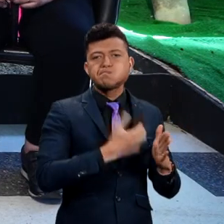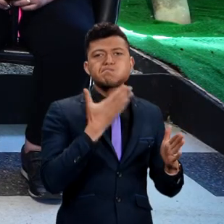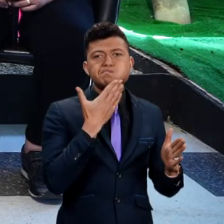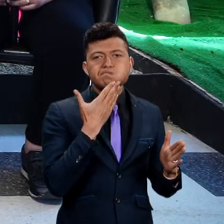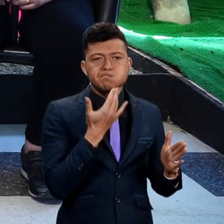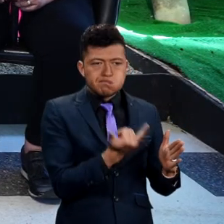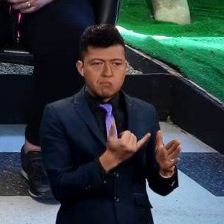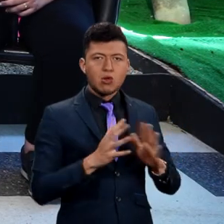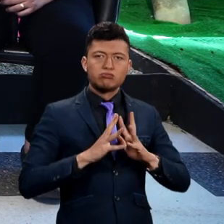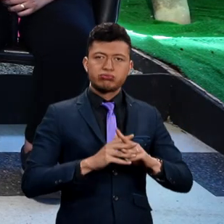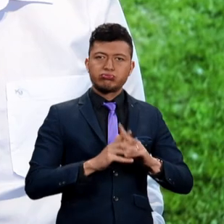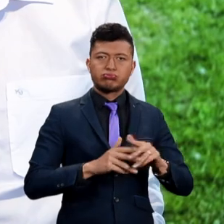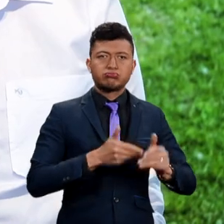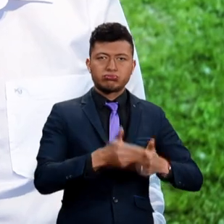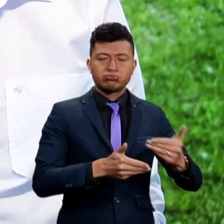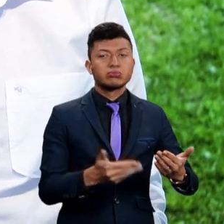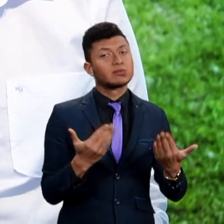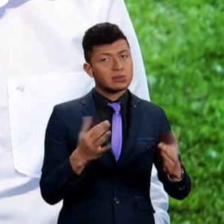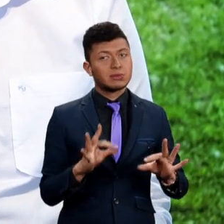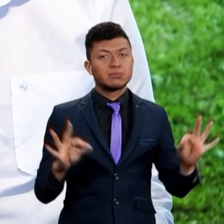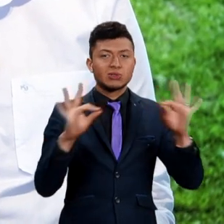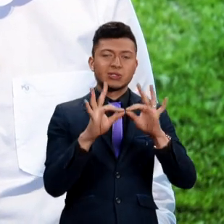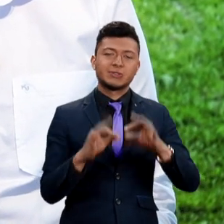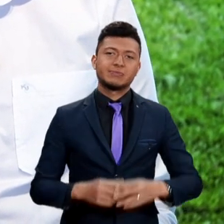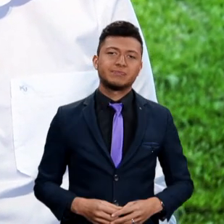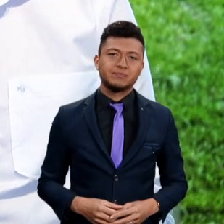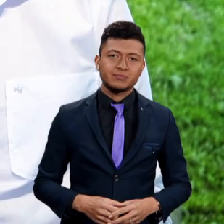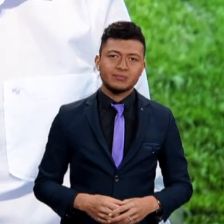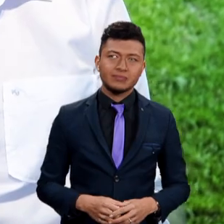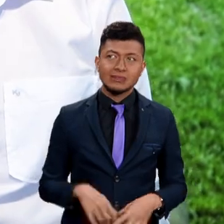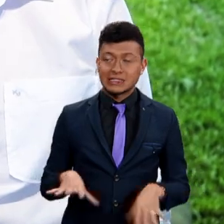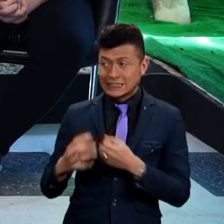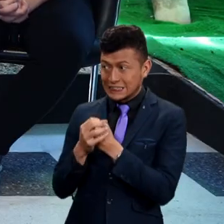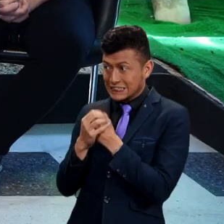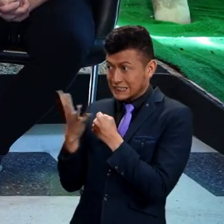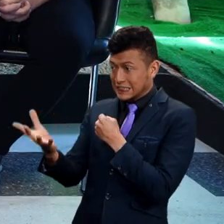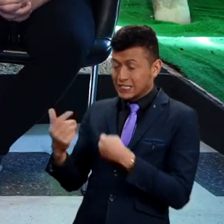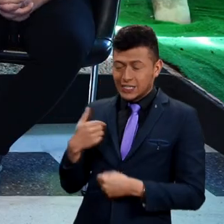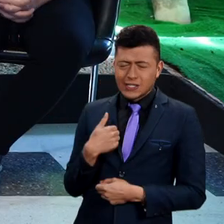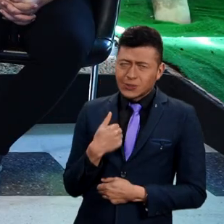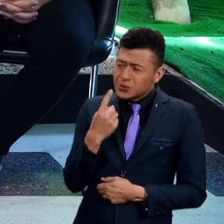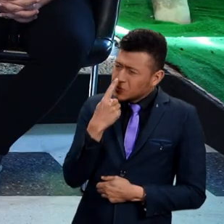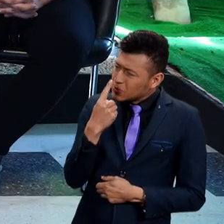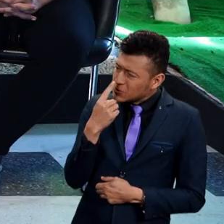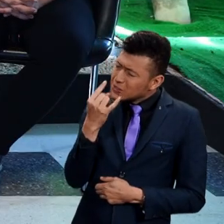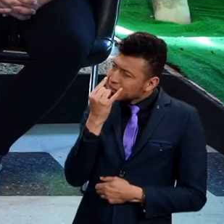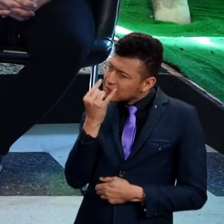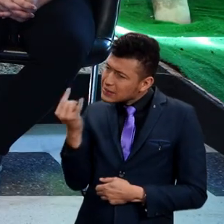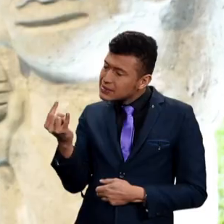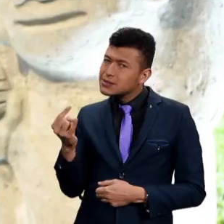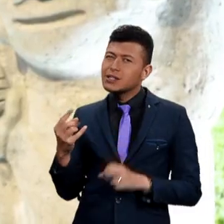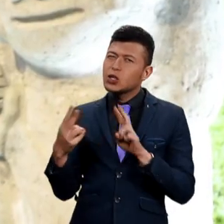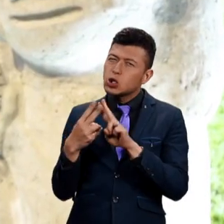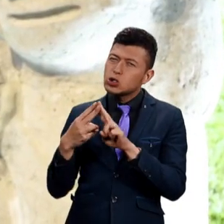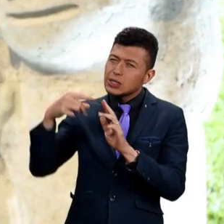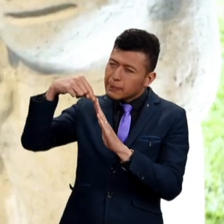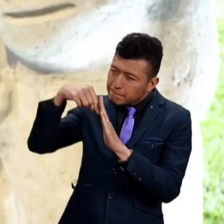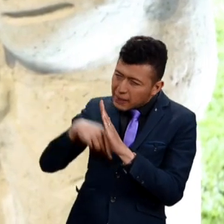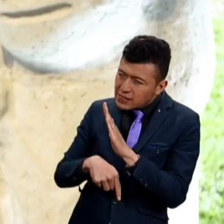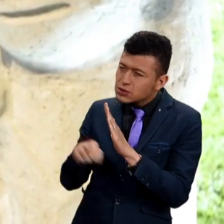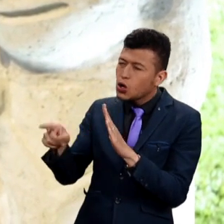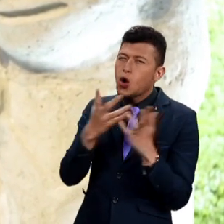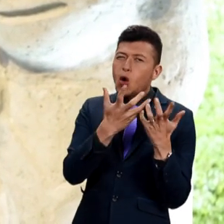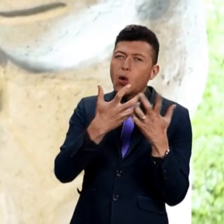un buen almacenamiento y pues un buen procesador por supuesto también. Bueno Camila, debo confesarte que a mí en este momento me causa mucha